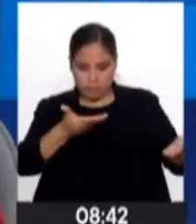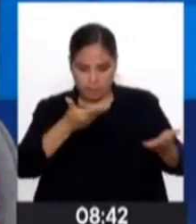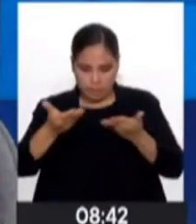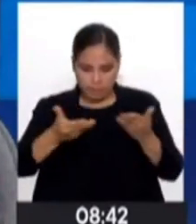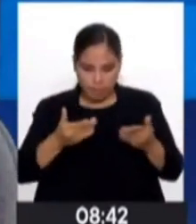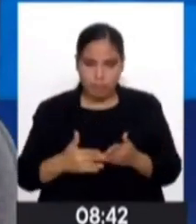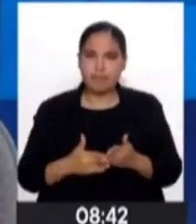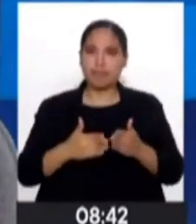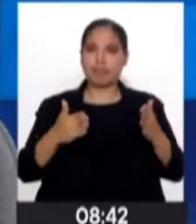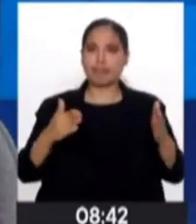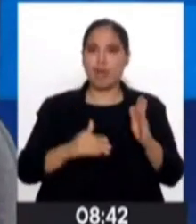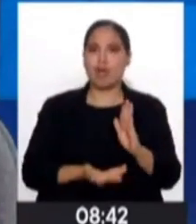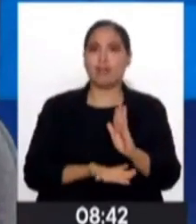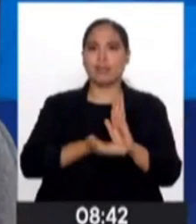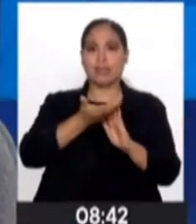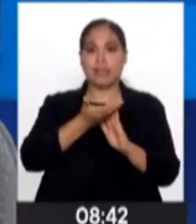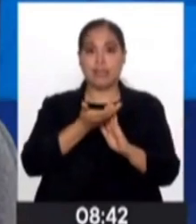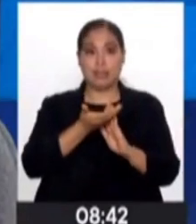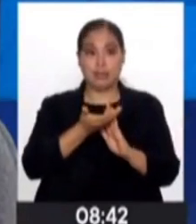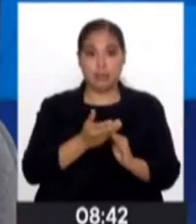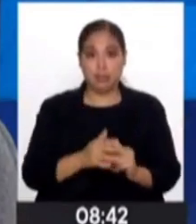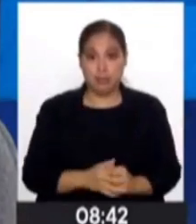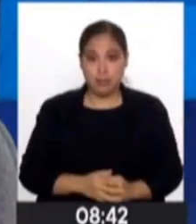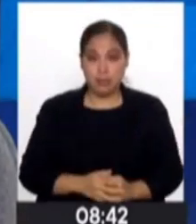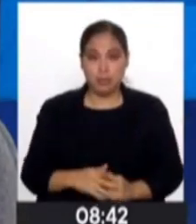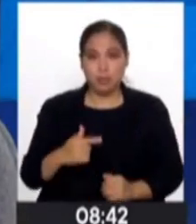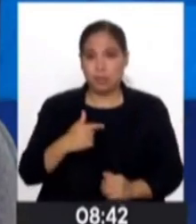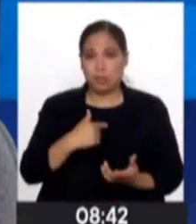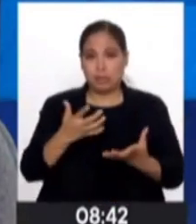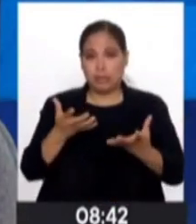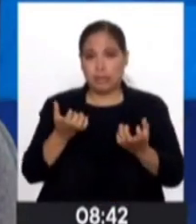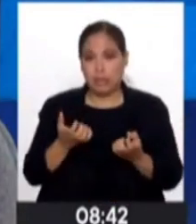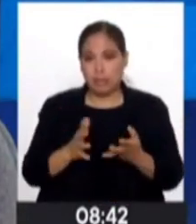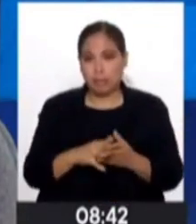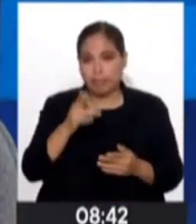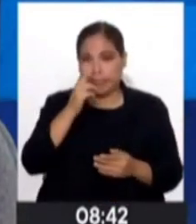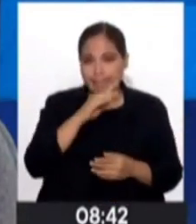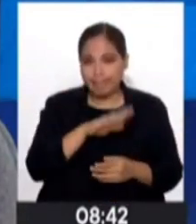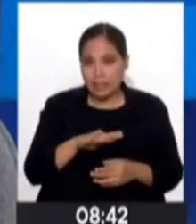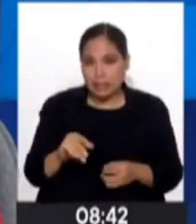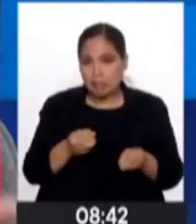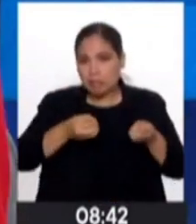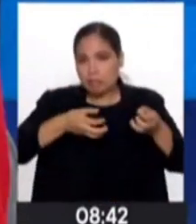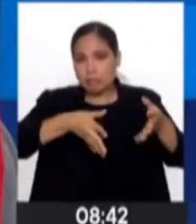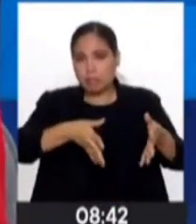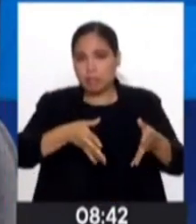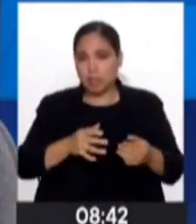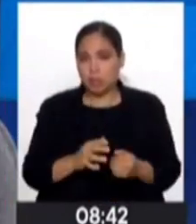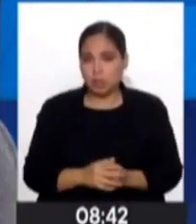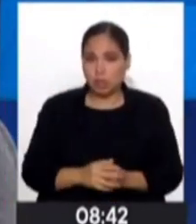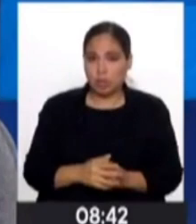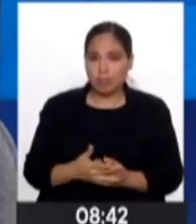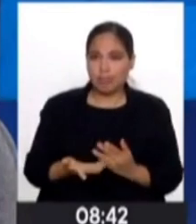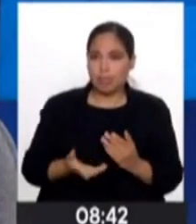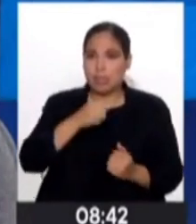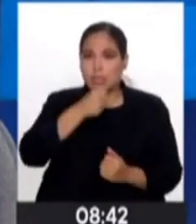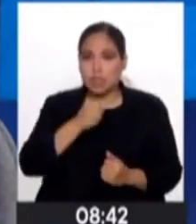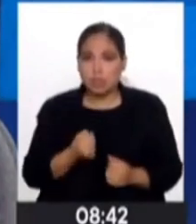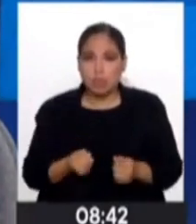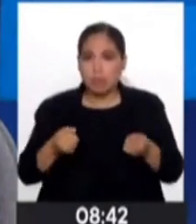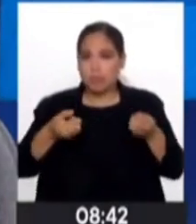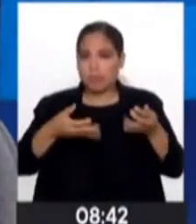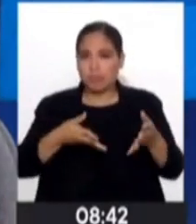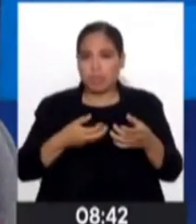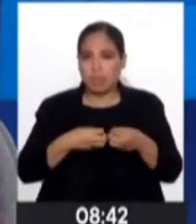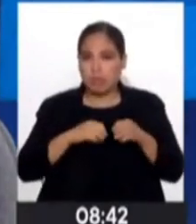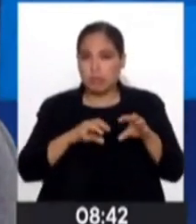crezcan más. No quisiéramos eso. No quisiéramos que hayan más niños en estado de vulnerabilidad, más ancianos en estado de